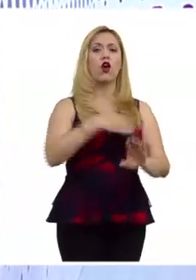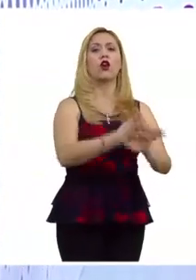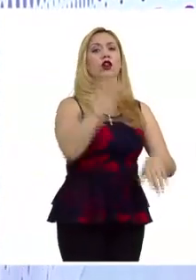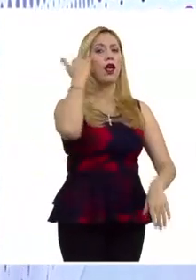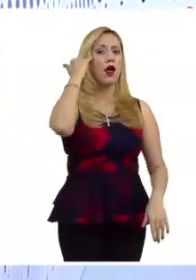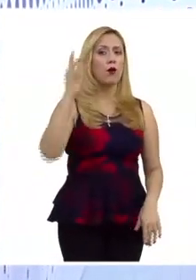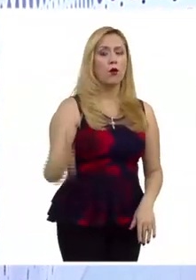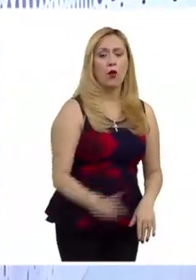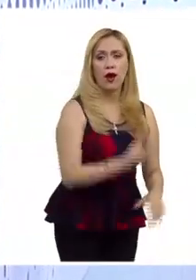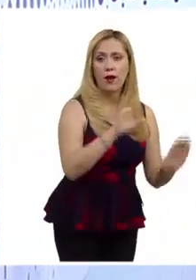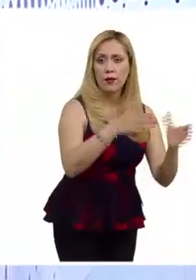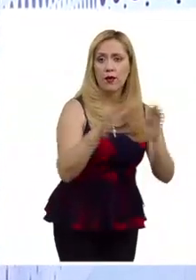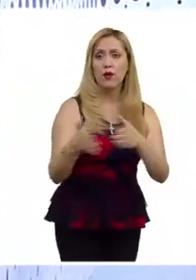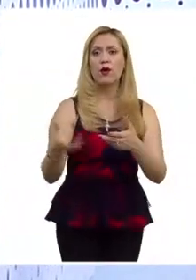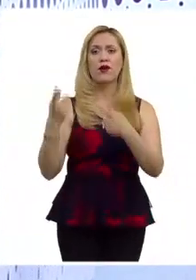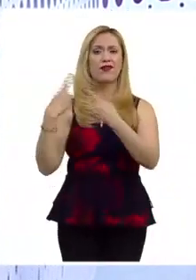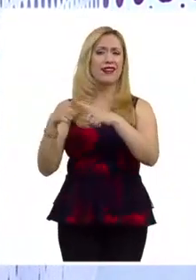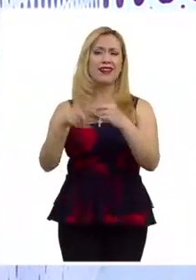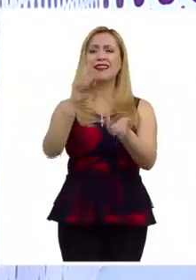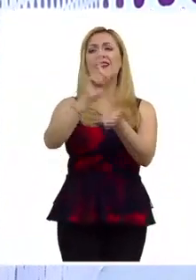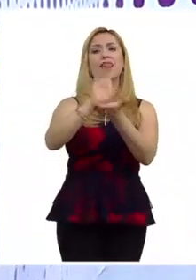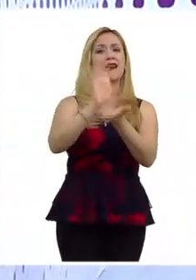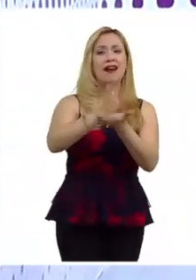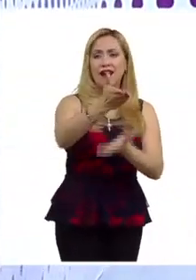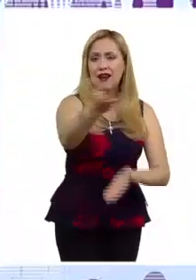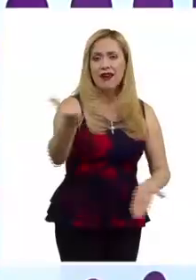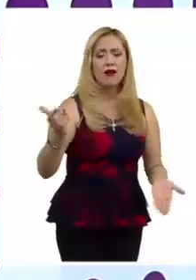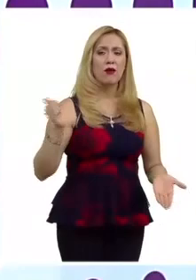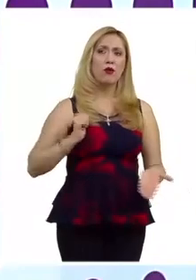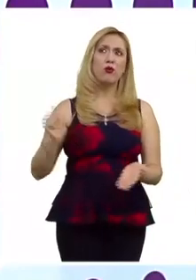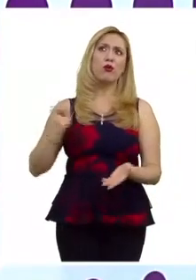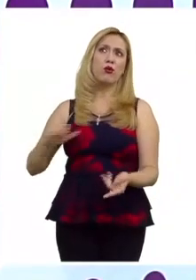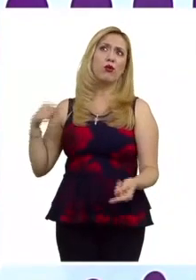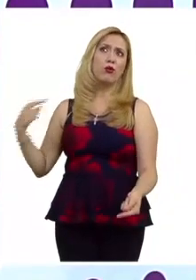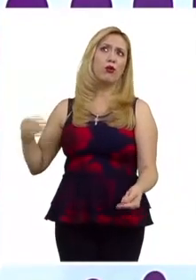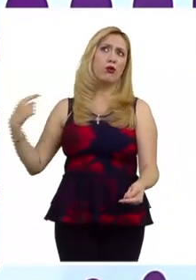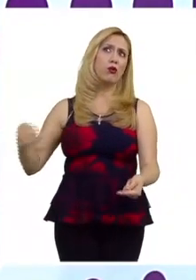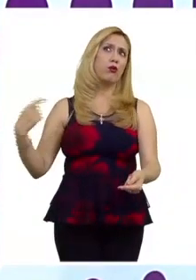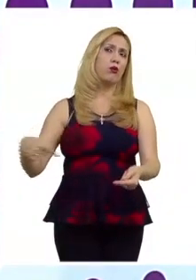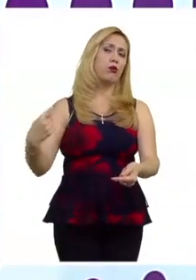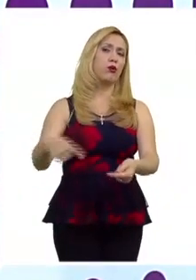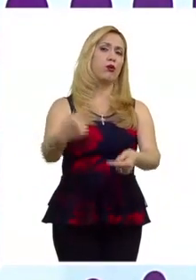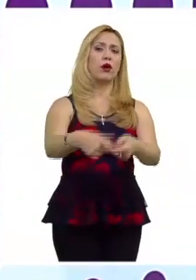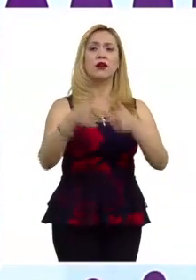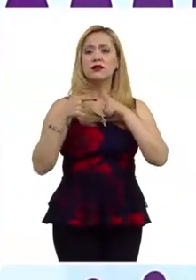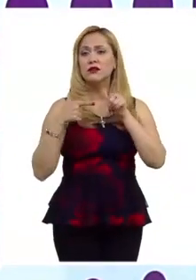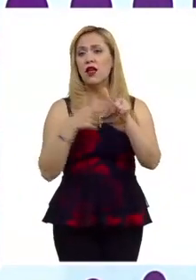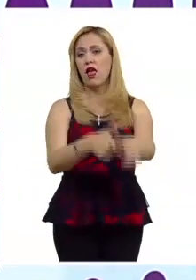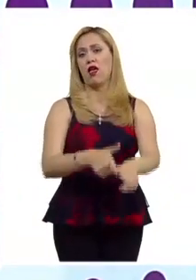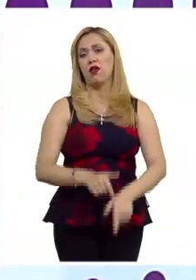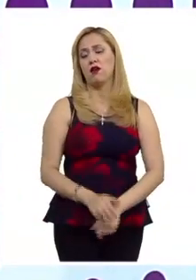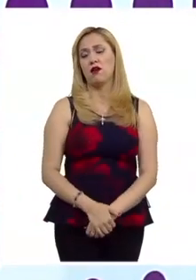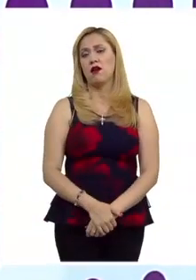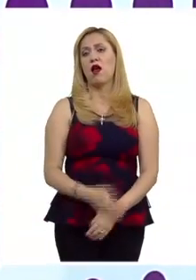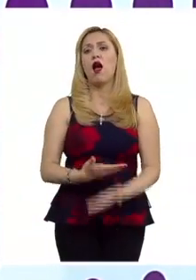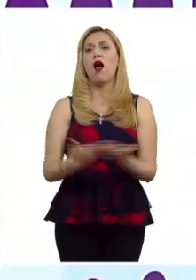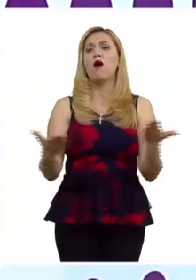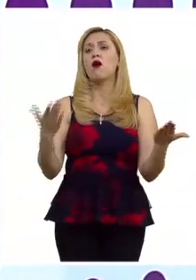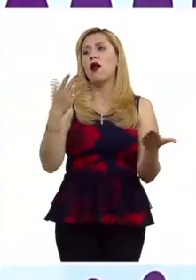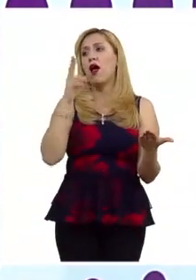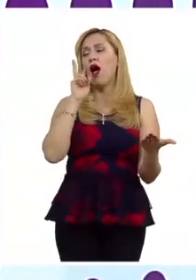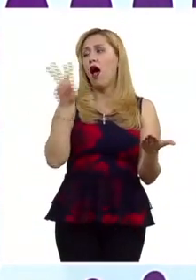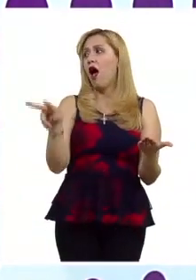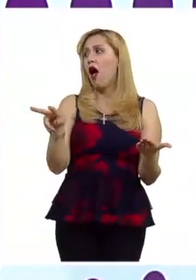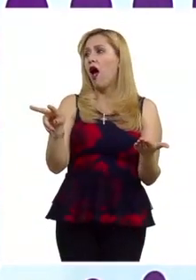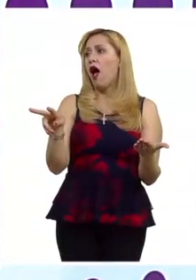indígenas, contra una multiplicidad de sujetos que históricamente han sido marginados y discriminados. Y lo que vemos a veces que es la salida más fácil es